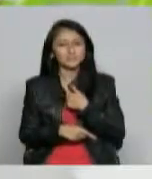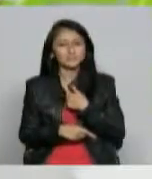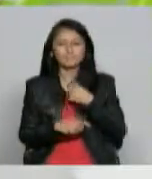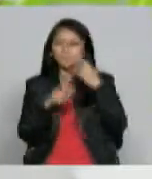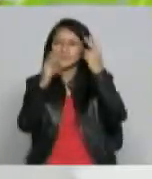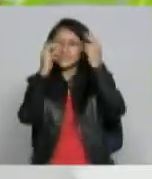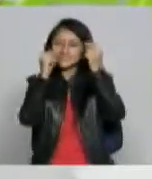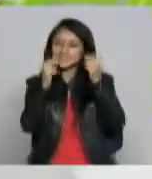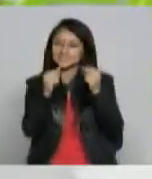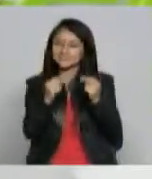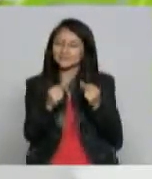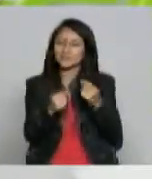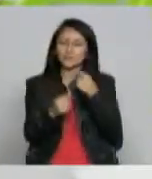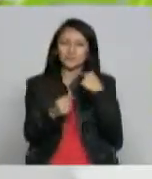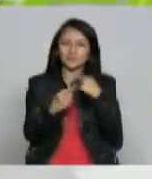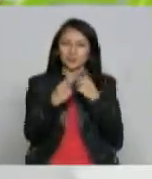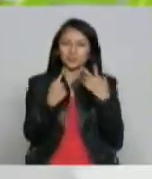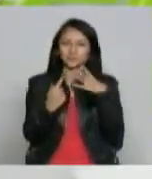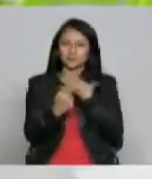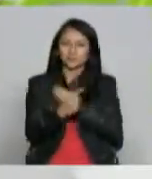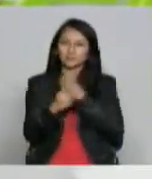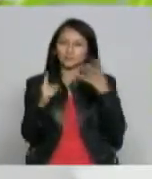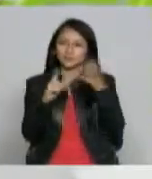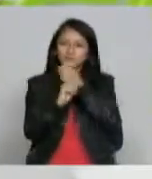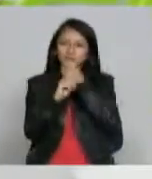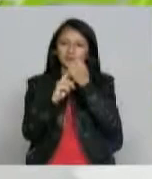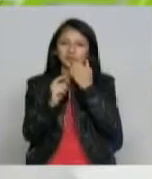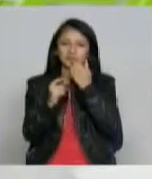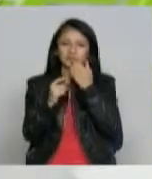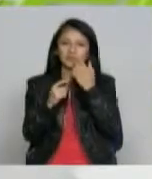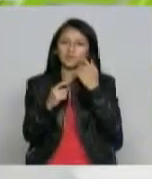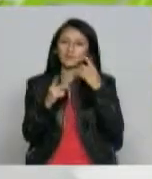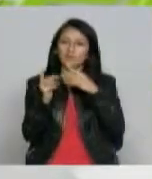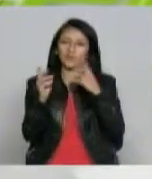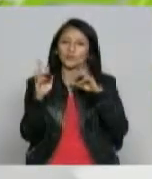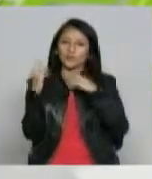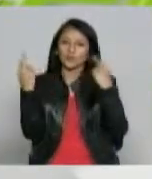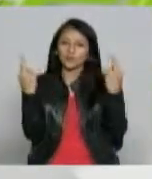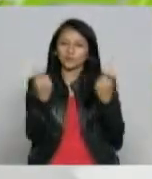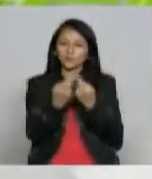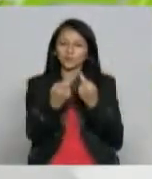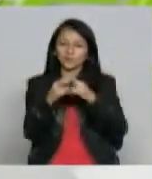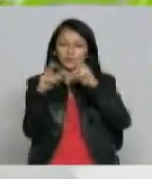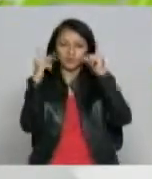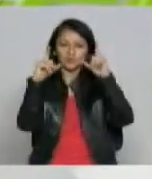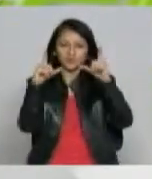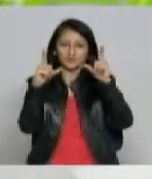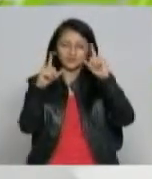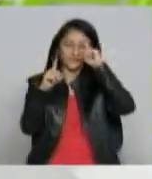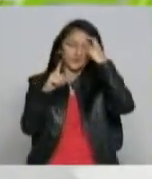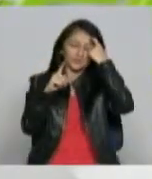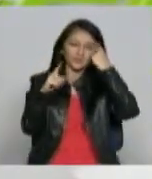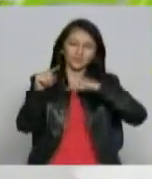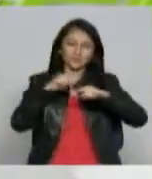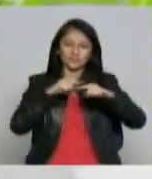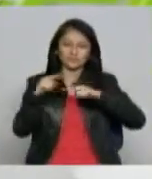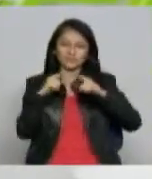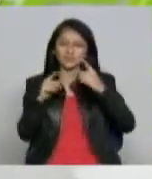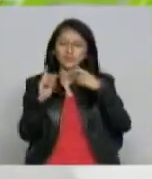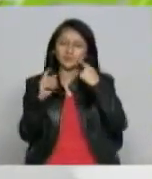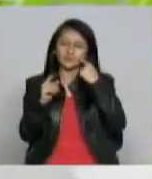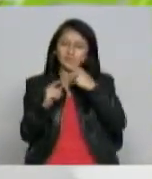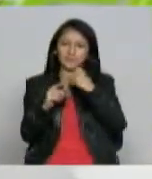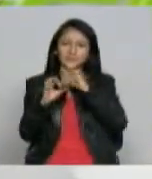no llegamos uno se da cuenta en esta feria que es la reunión de los canales comunitarios y de las emisiones comunitarias la